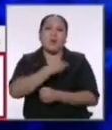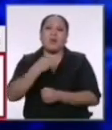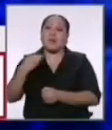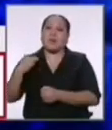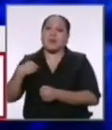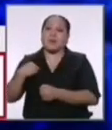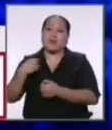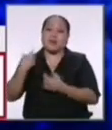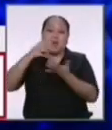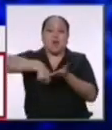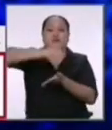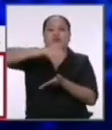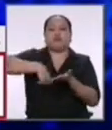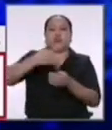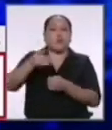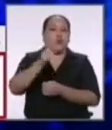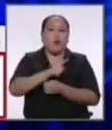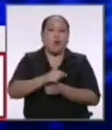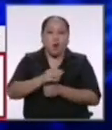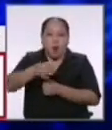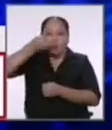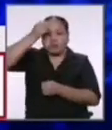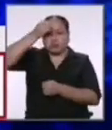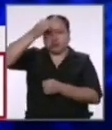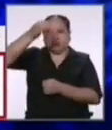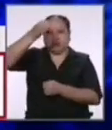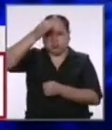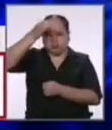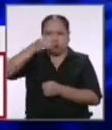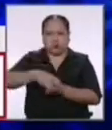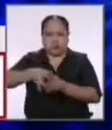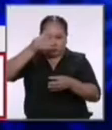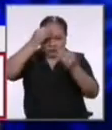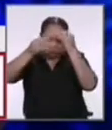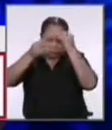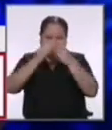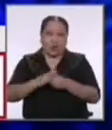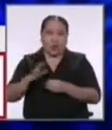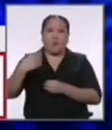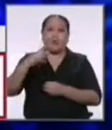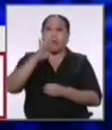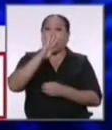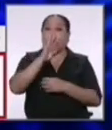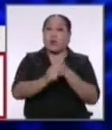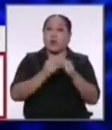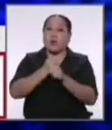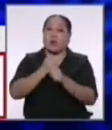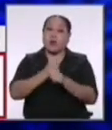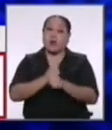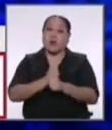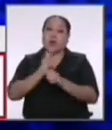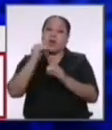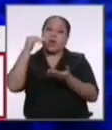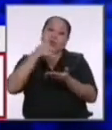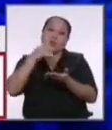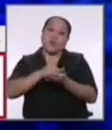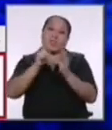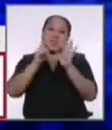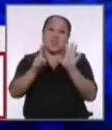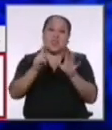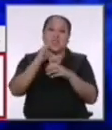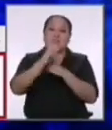firma la libreta se pasa año cuando adquieres conocimientos y no se han adquirido así que en los próximos 4 años hay que resalcirnos de 6 y en ese